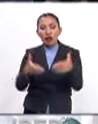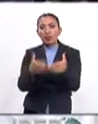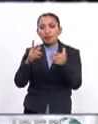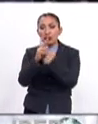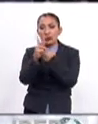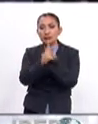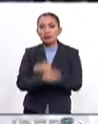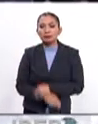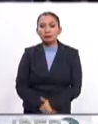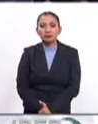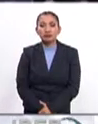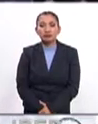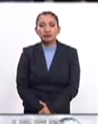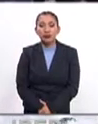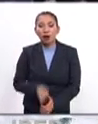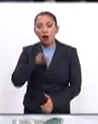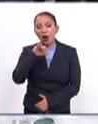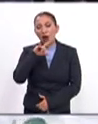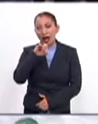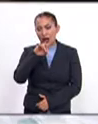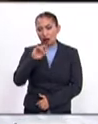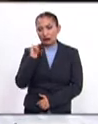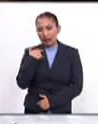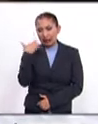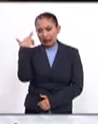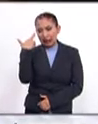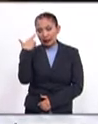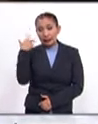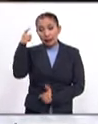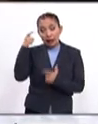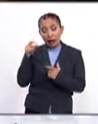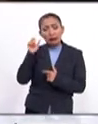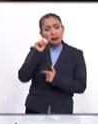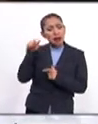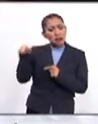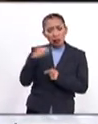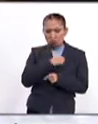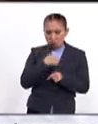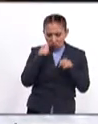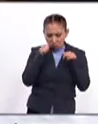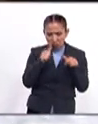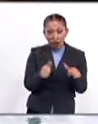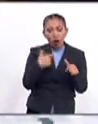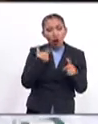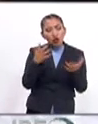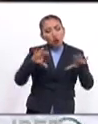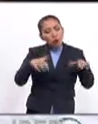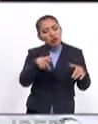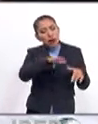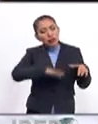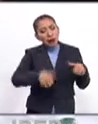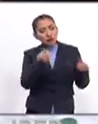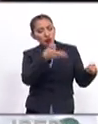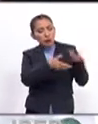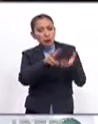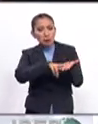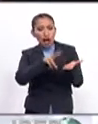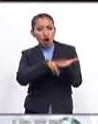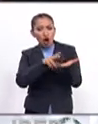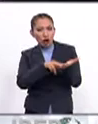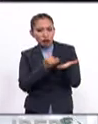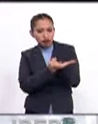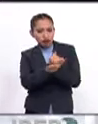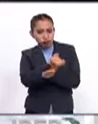de naciones. Don Juan Carlos afirmó que la corona de España siempre ha estado comprometida con una comunidad que comparta valores